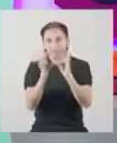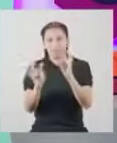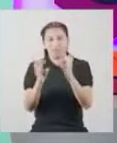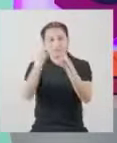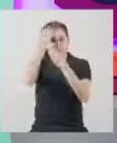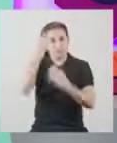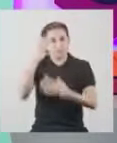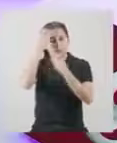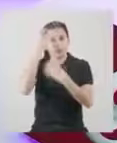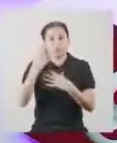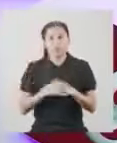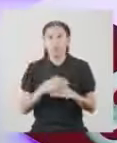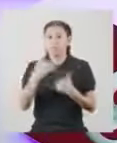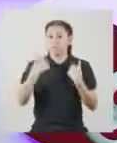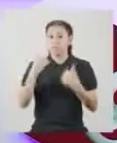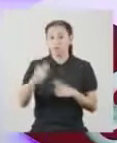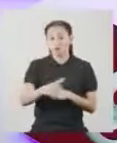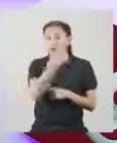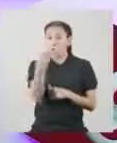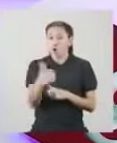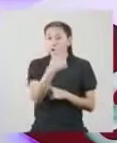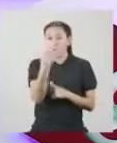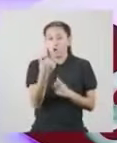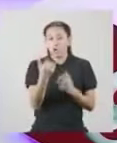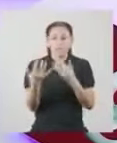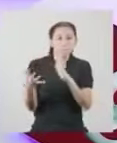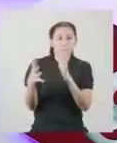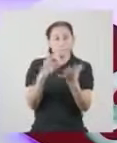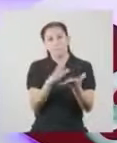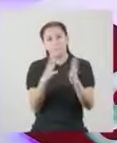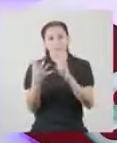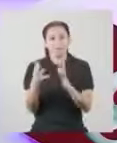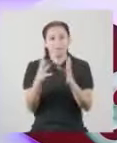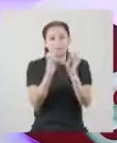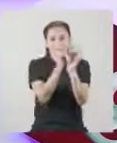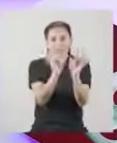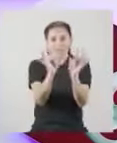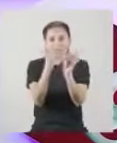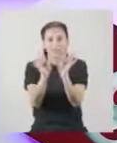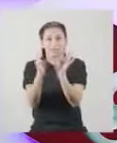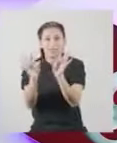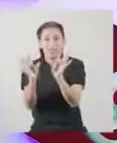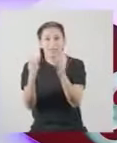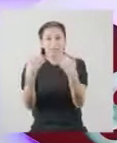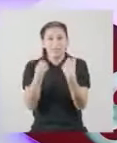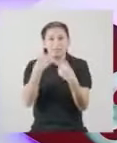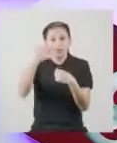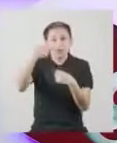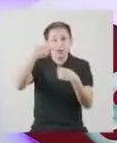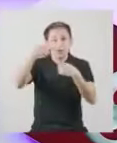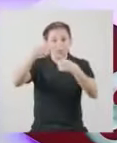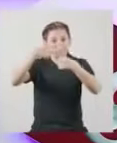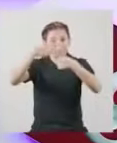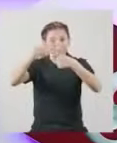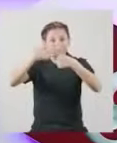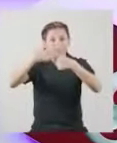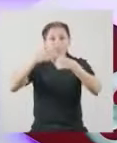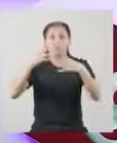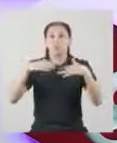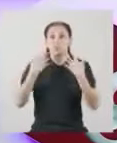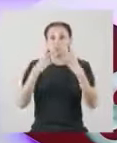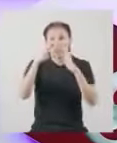dispersión de los datos. Si hubiese otra muestra similar donde la desviación estándar de la talla fuera 2 centímetros,